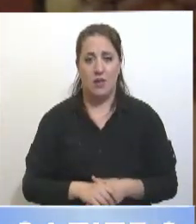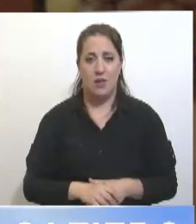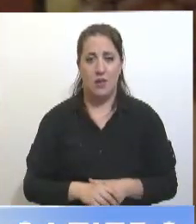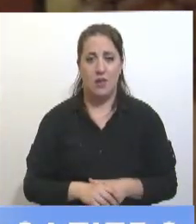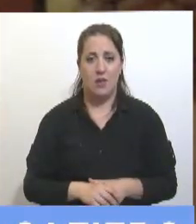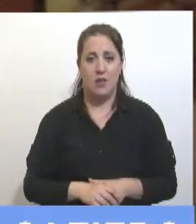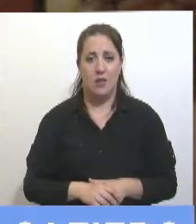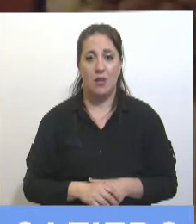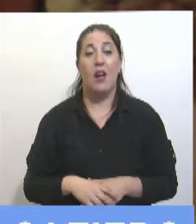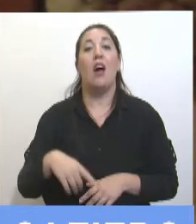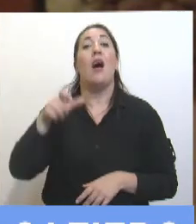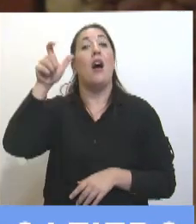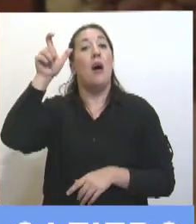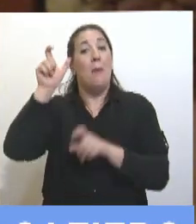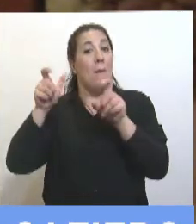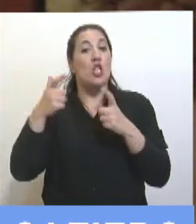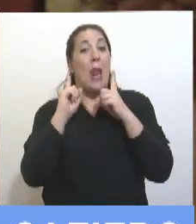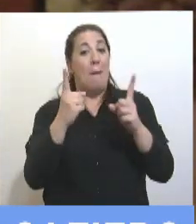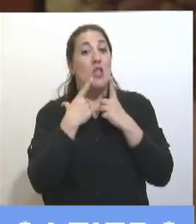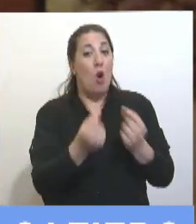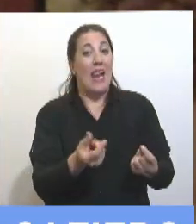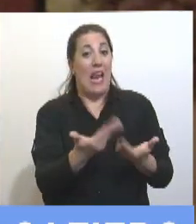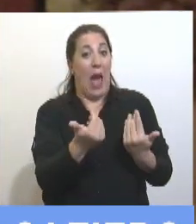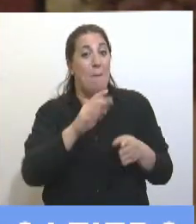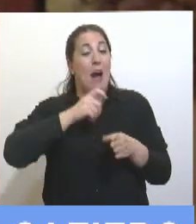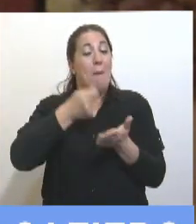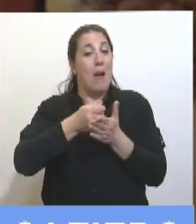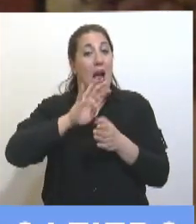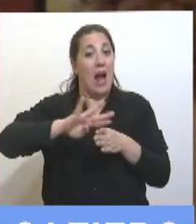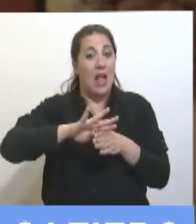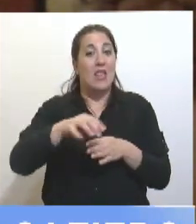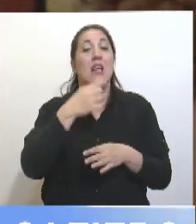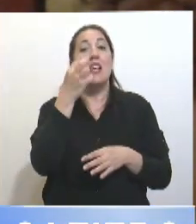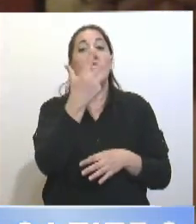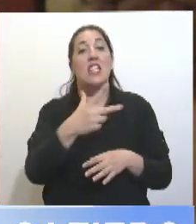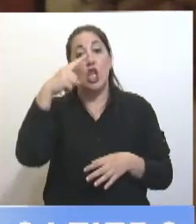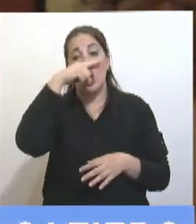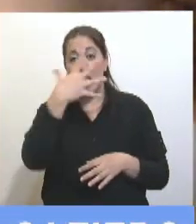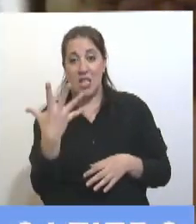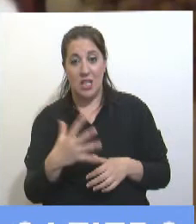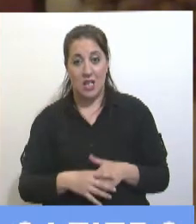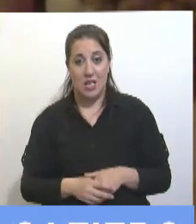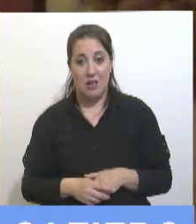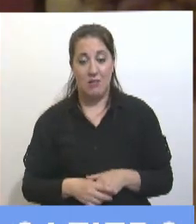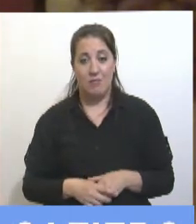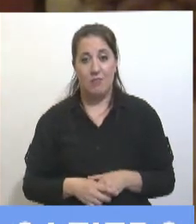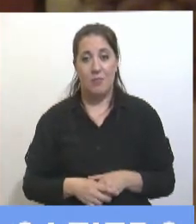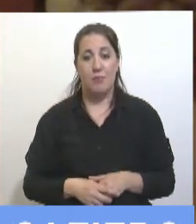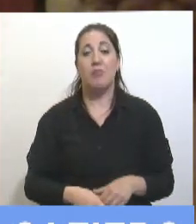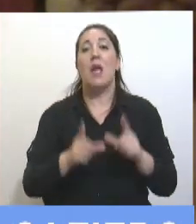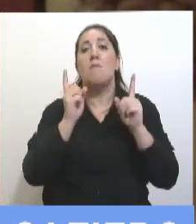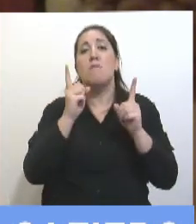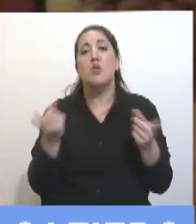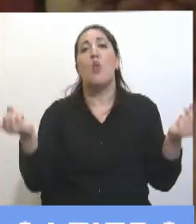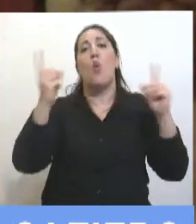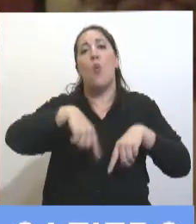Y los acreedores que no hicieron el canje de la última vez son 375. Volvemos al viejo juzgado de Griesa